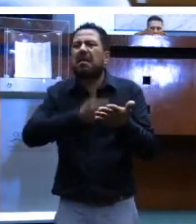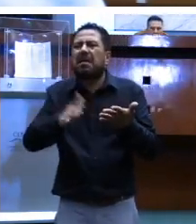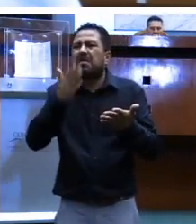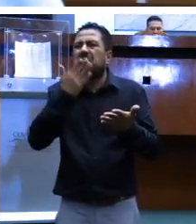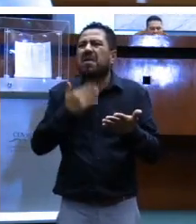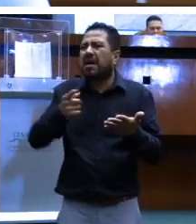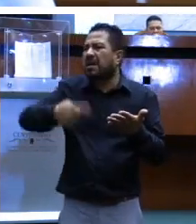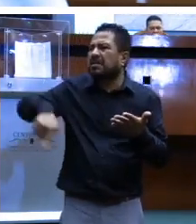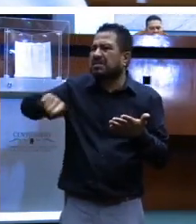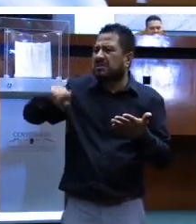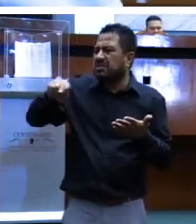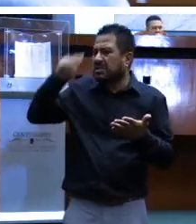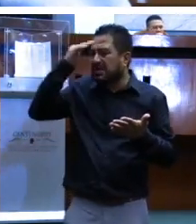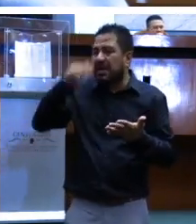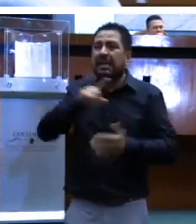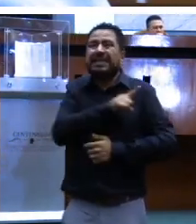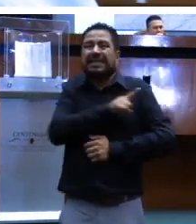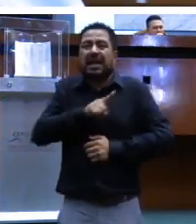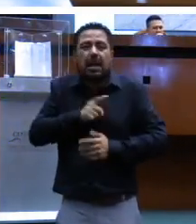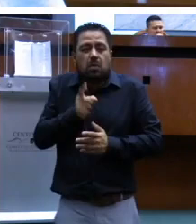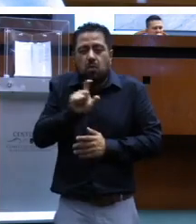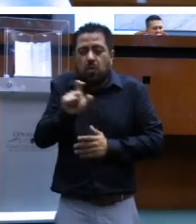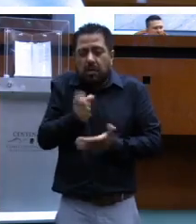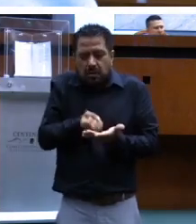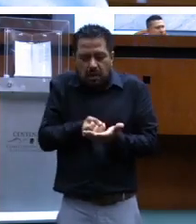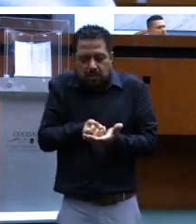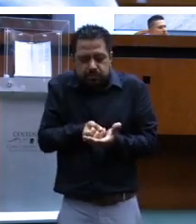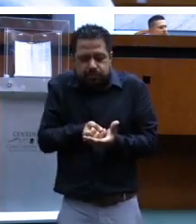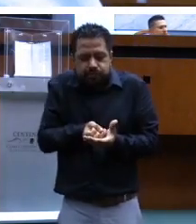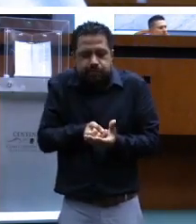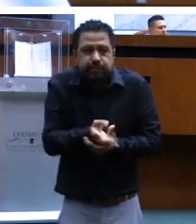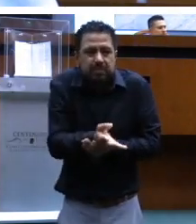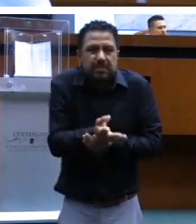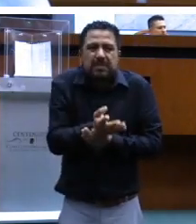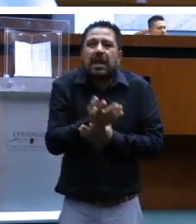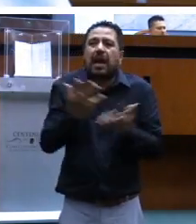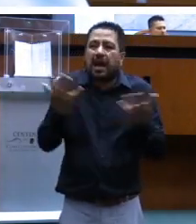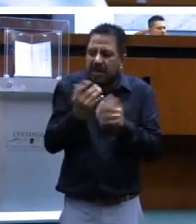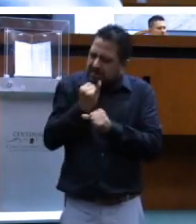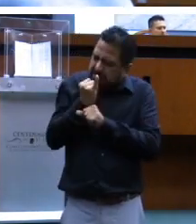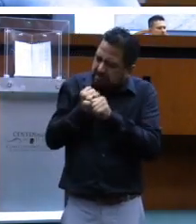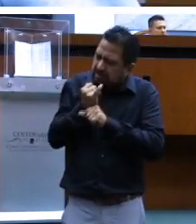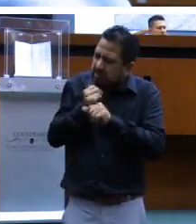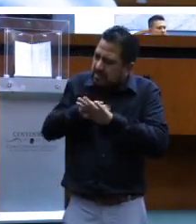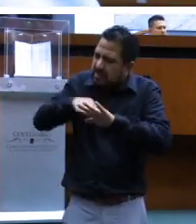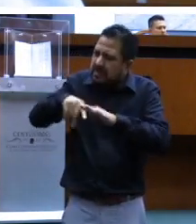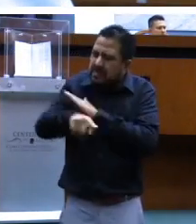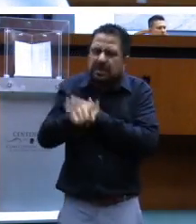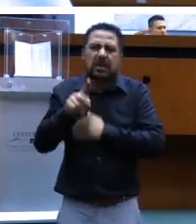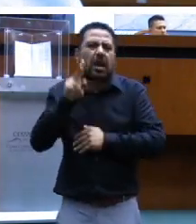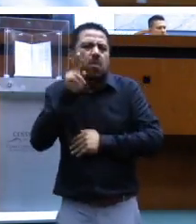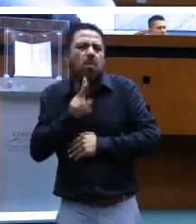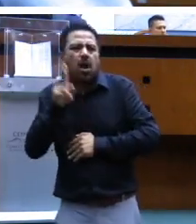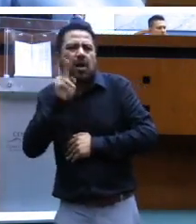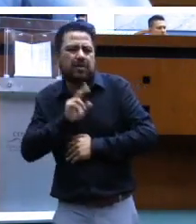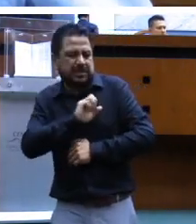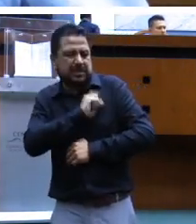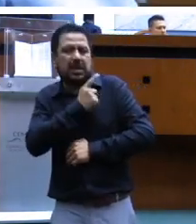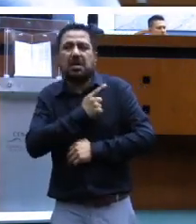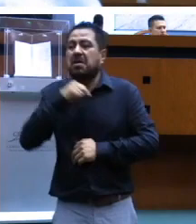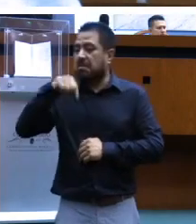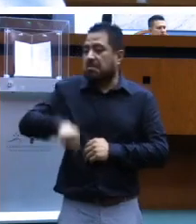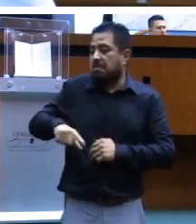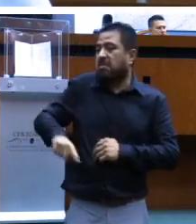que eso debería estar desde que nacen. El tamiz está totalmente quitado en este gobierno. Bueno,